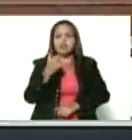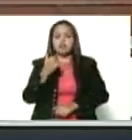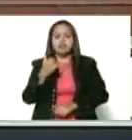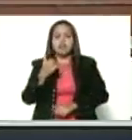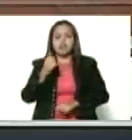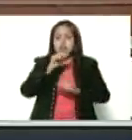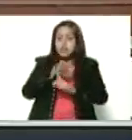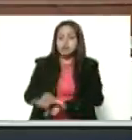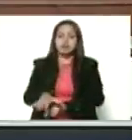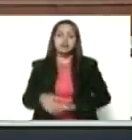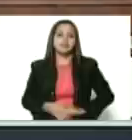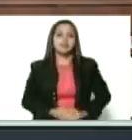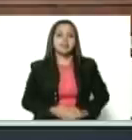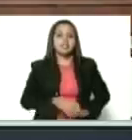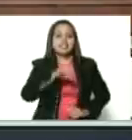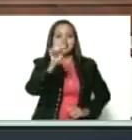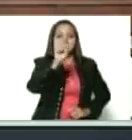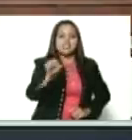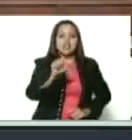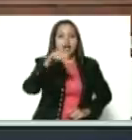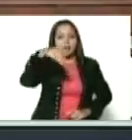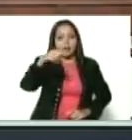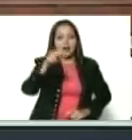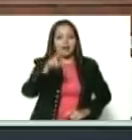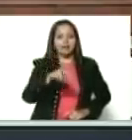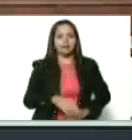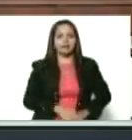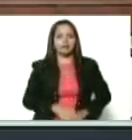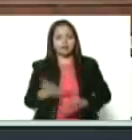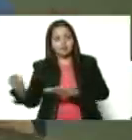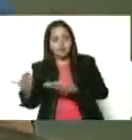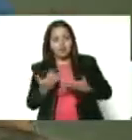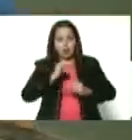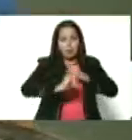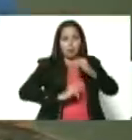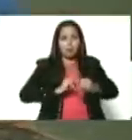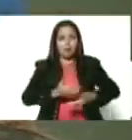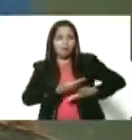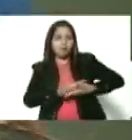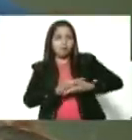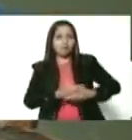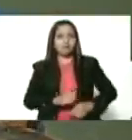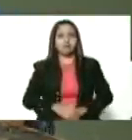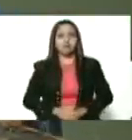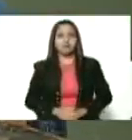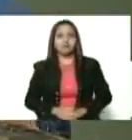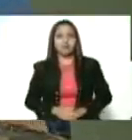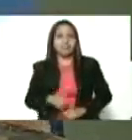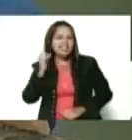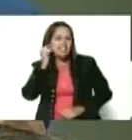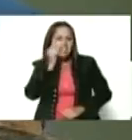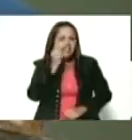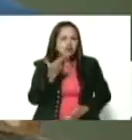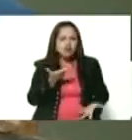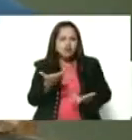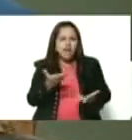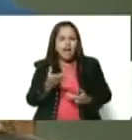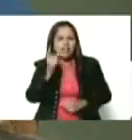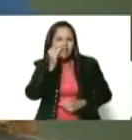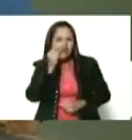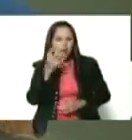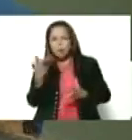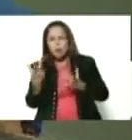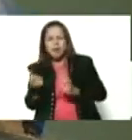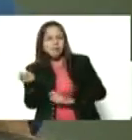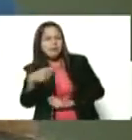Isamari Matute. Mírala por allá, se trajo su bebé. ¿Es un niño o una niña? Niño, ¿cuánto tiempo